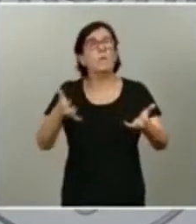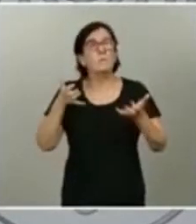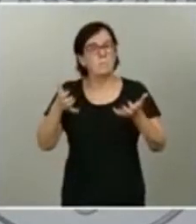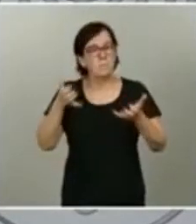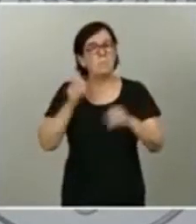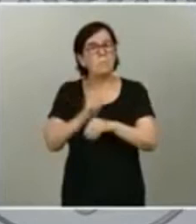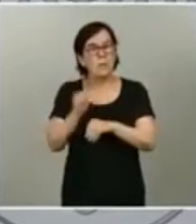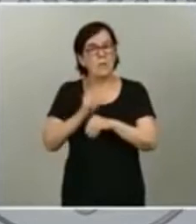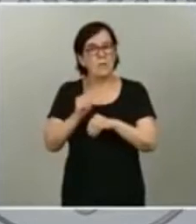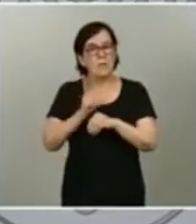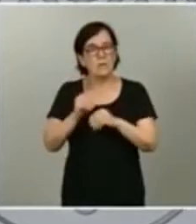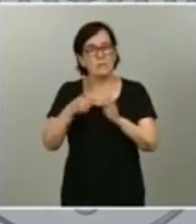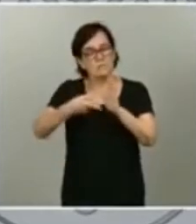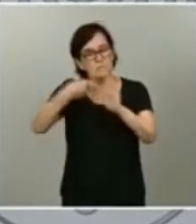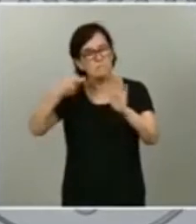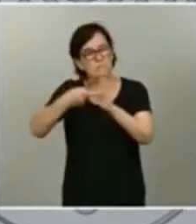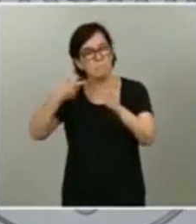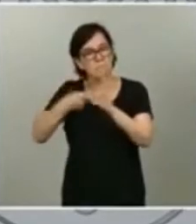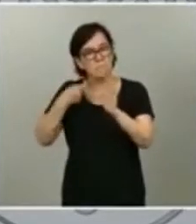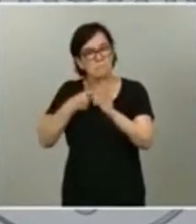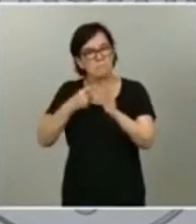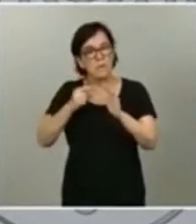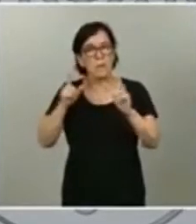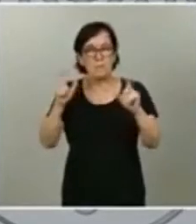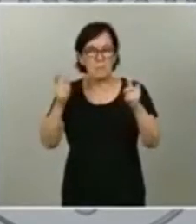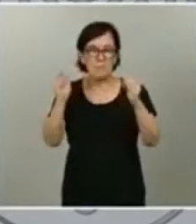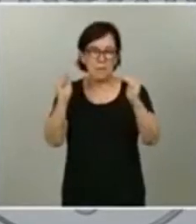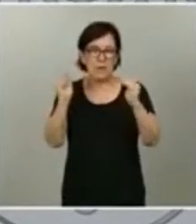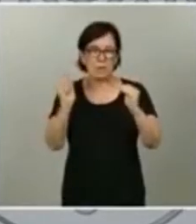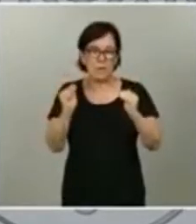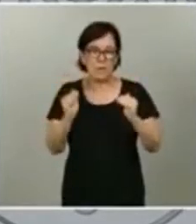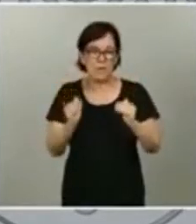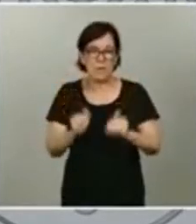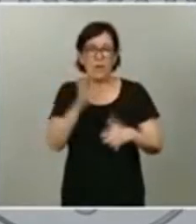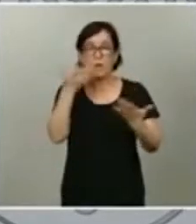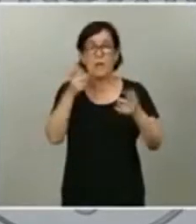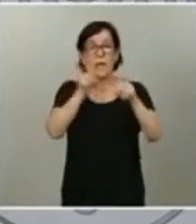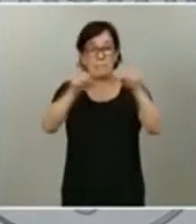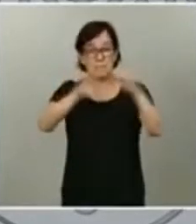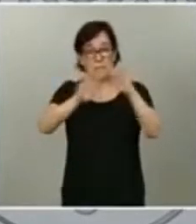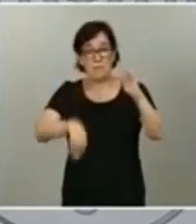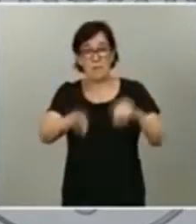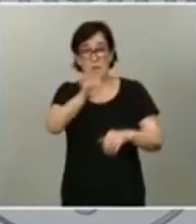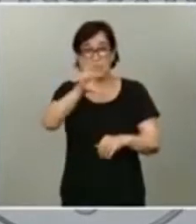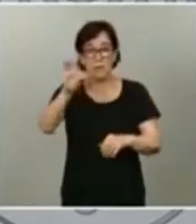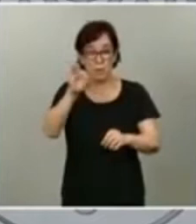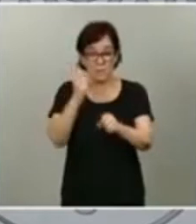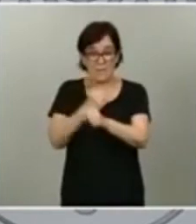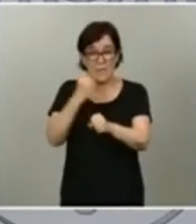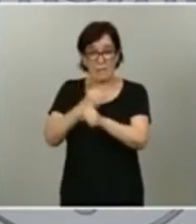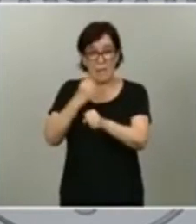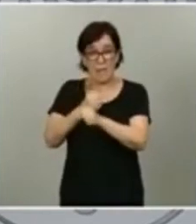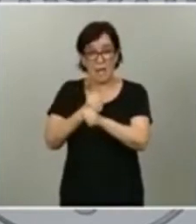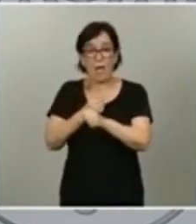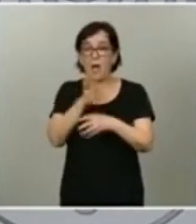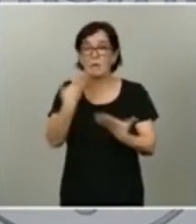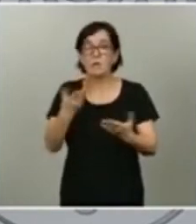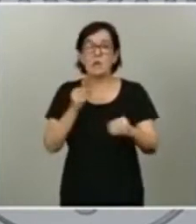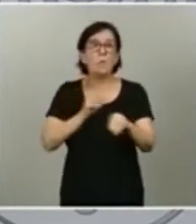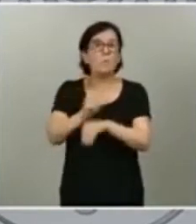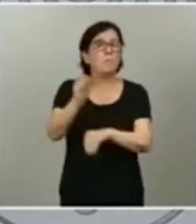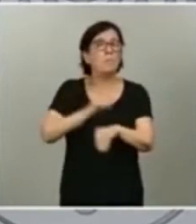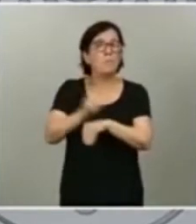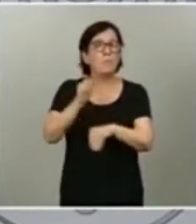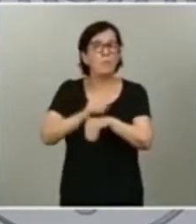exoneraciones decrecientes. Por ejemplo, las empresas con menos de 50 trabajadores tendrán una bonificación en las